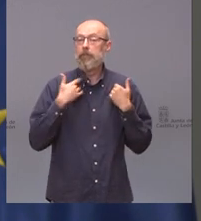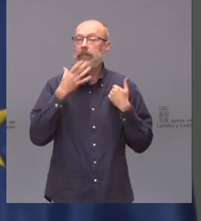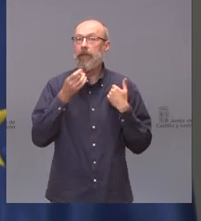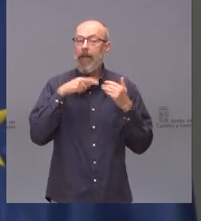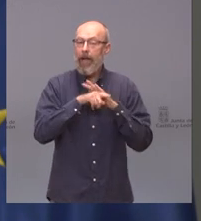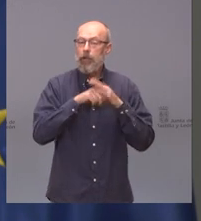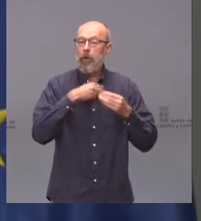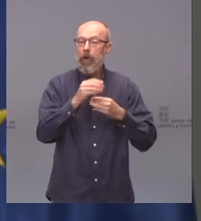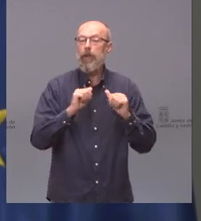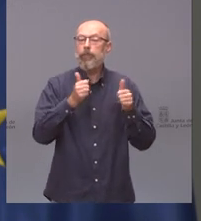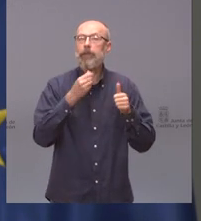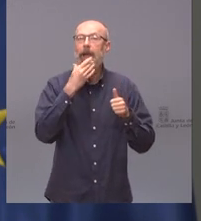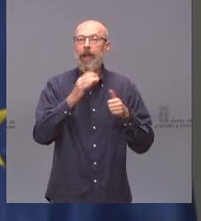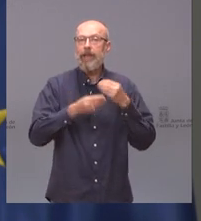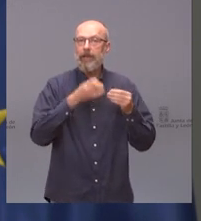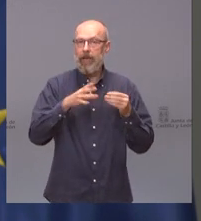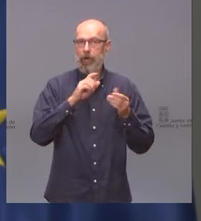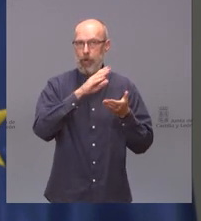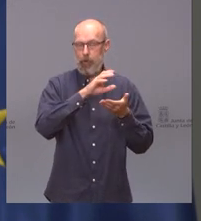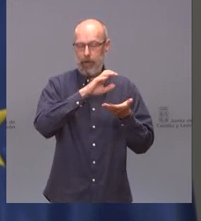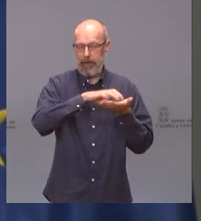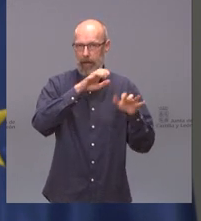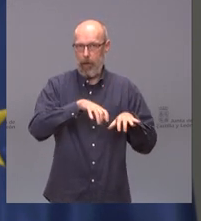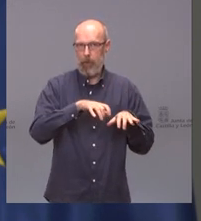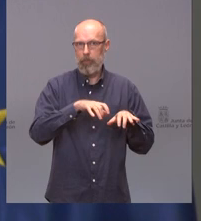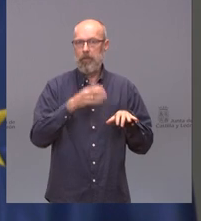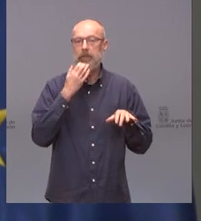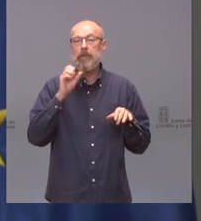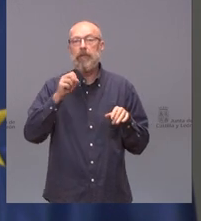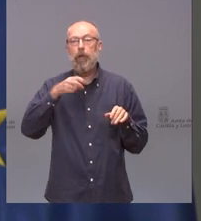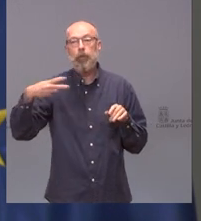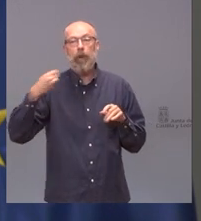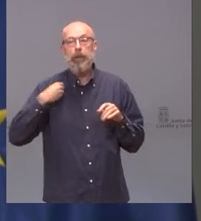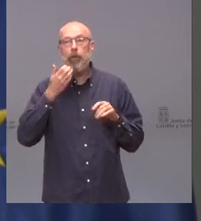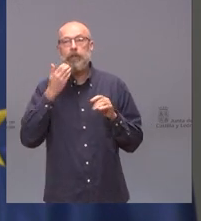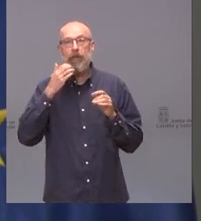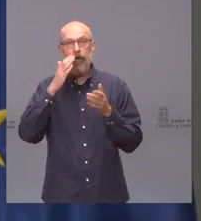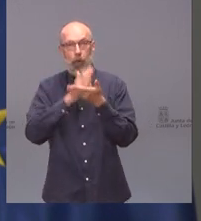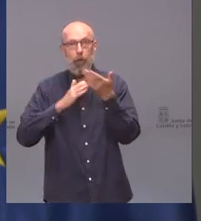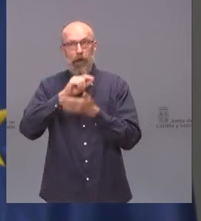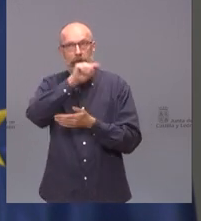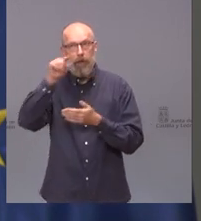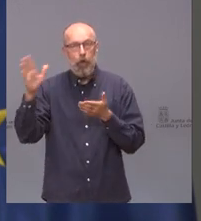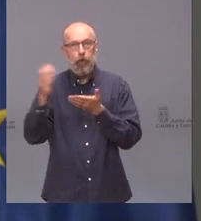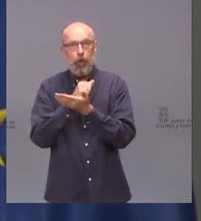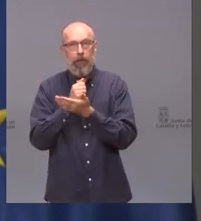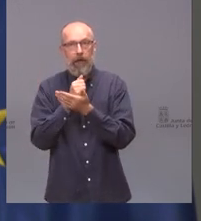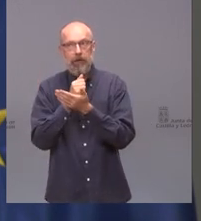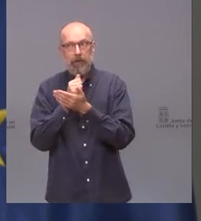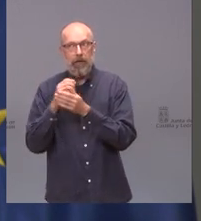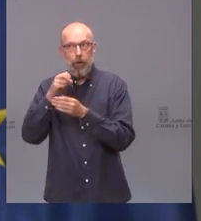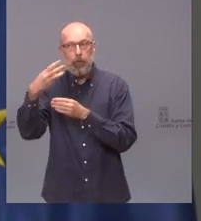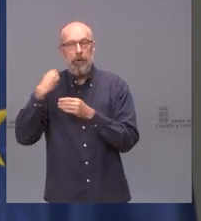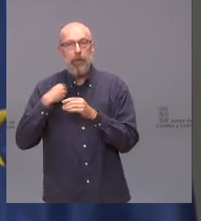No sé si el resultado hubiera sido el mismo si hubiéramos extendido esto a todas las comunidades autónomas, si el que hubiera llevado al Estado,